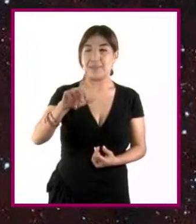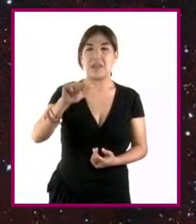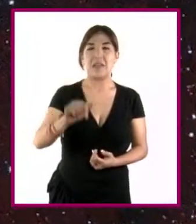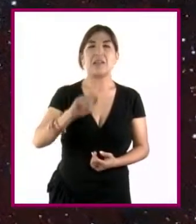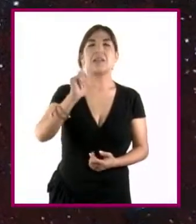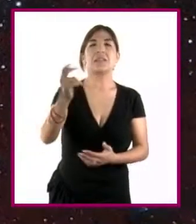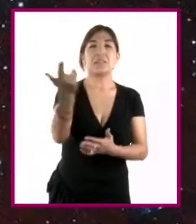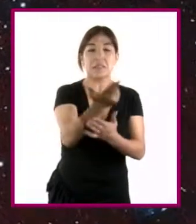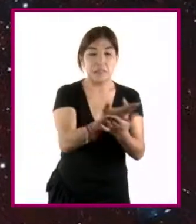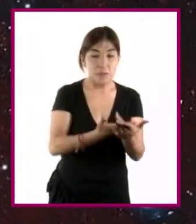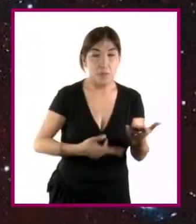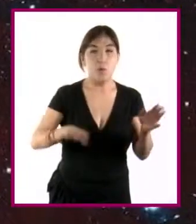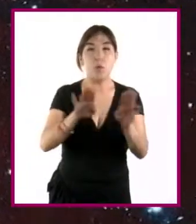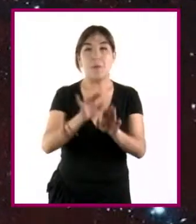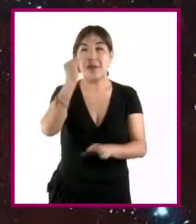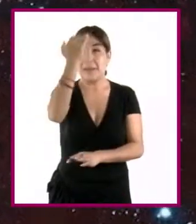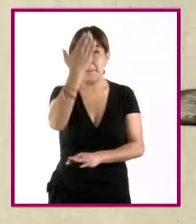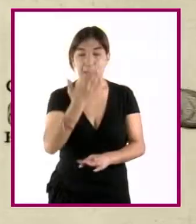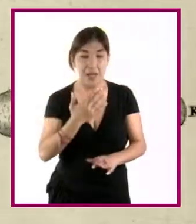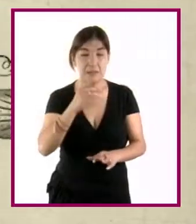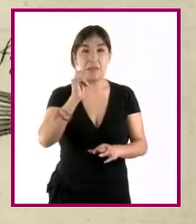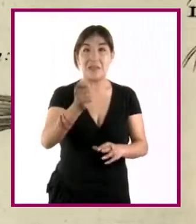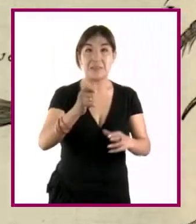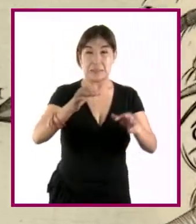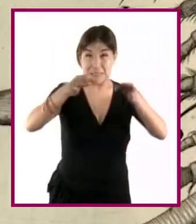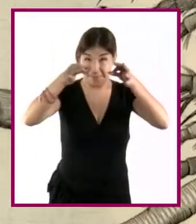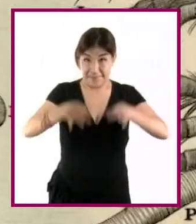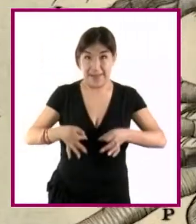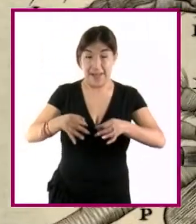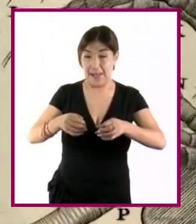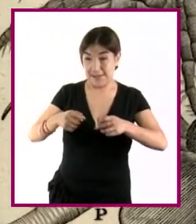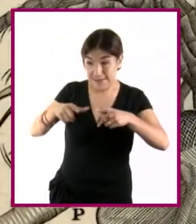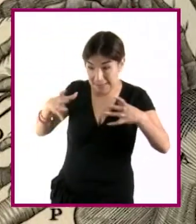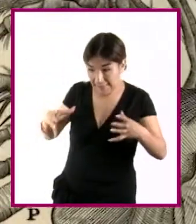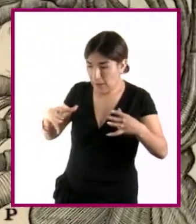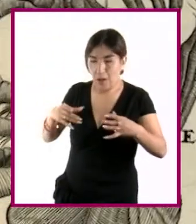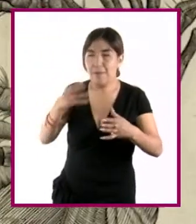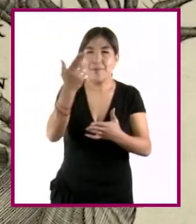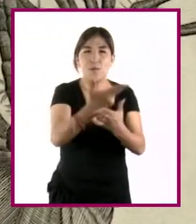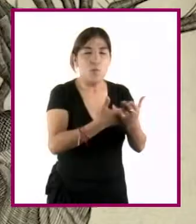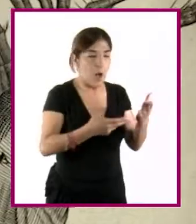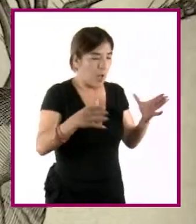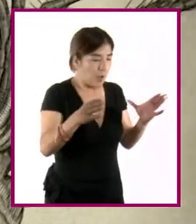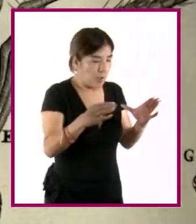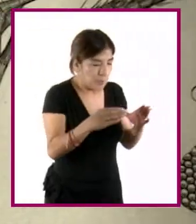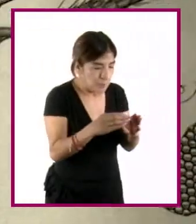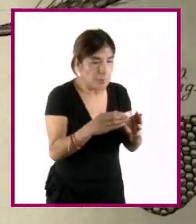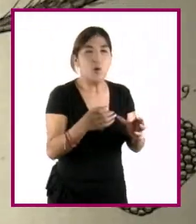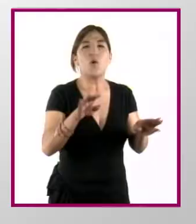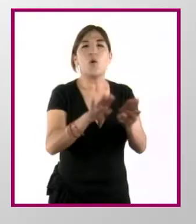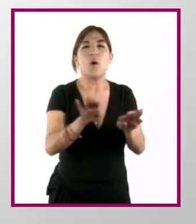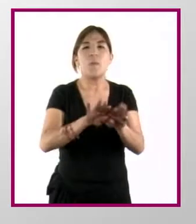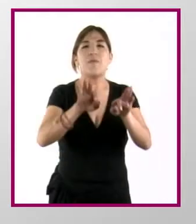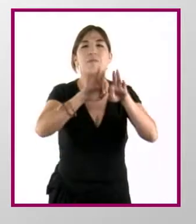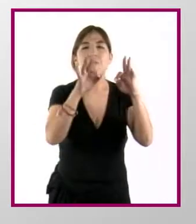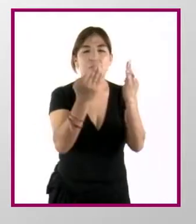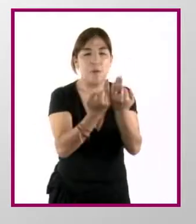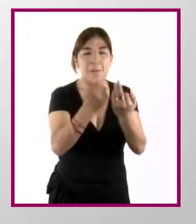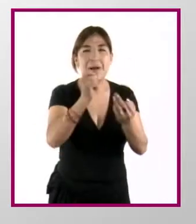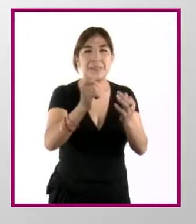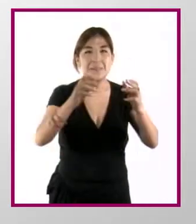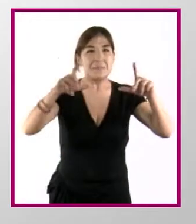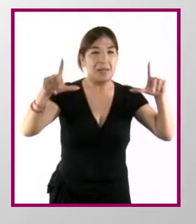un dibujo o interpretar una imagen que no es del tamaño que el objeto real, siempre tenemos que identificar la relación que existe entre las